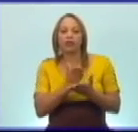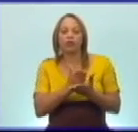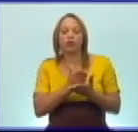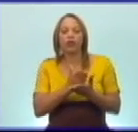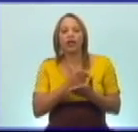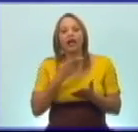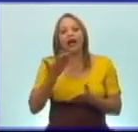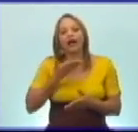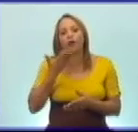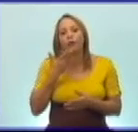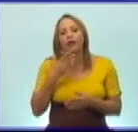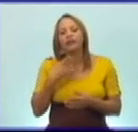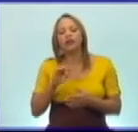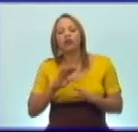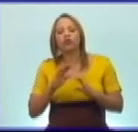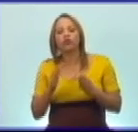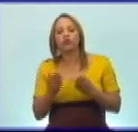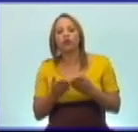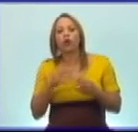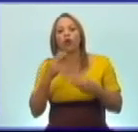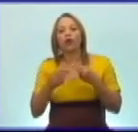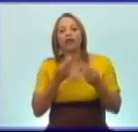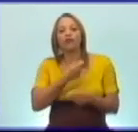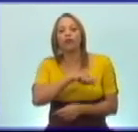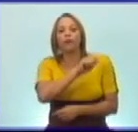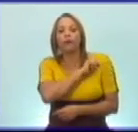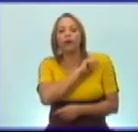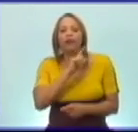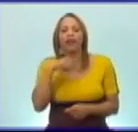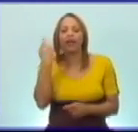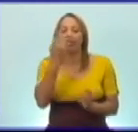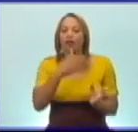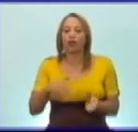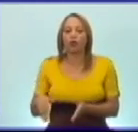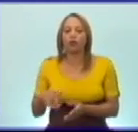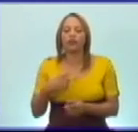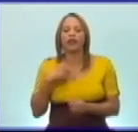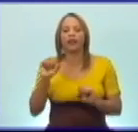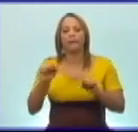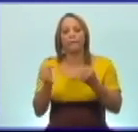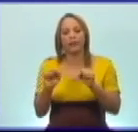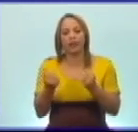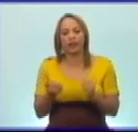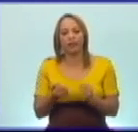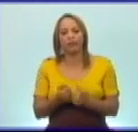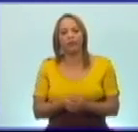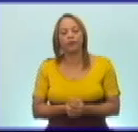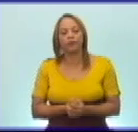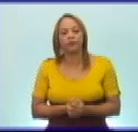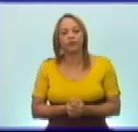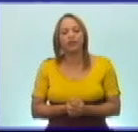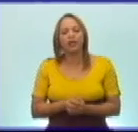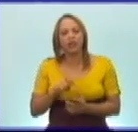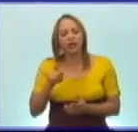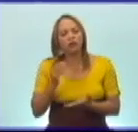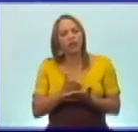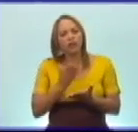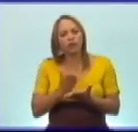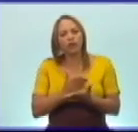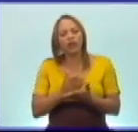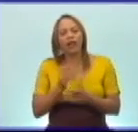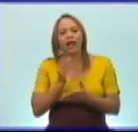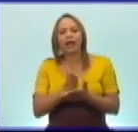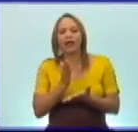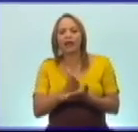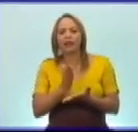el papel jugado por el pueblo en la derrota del imperialismo. Ya ustedes trabajaron en la clase de lengua española este